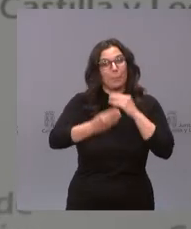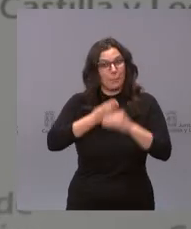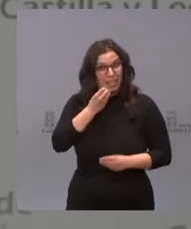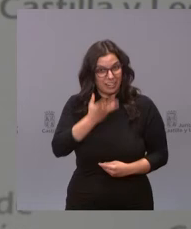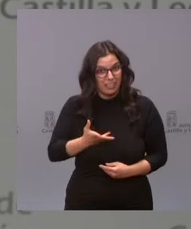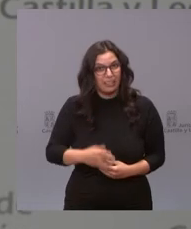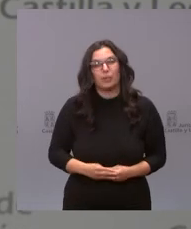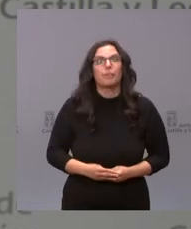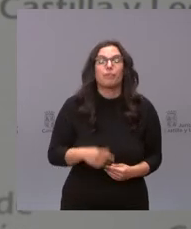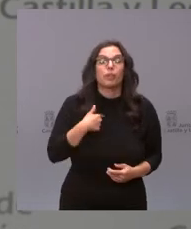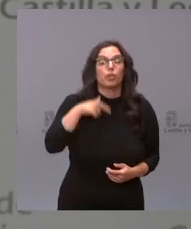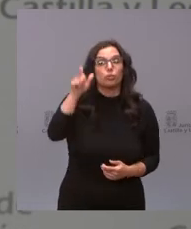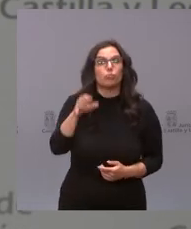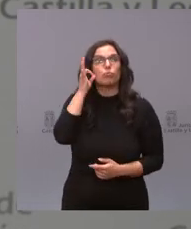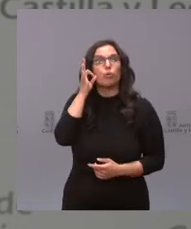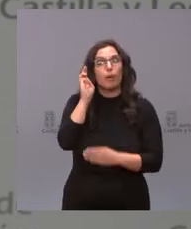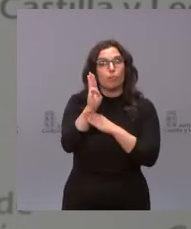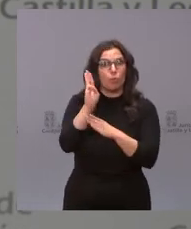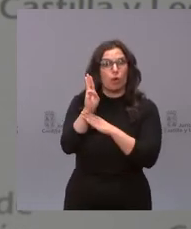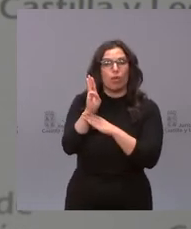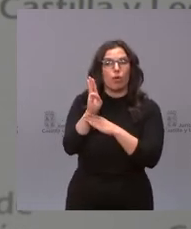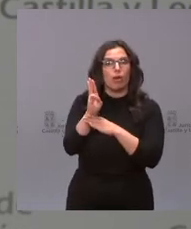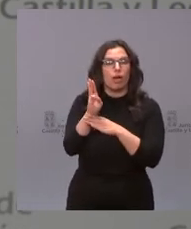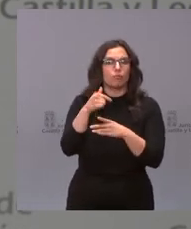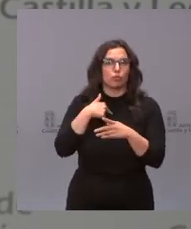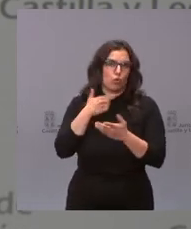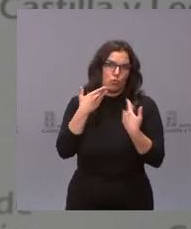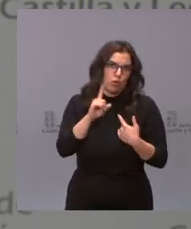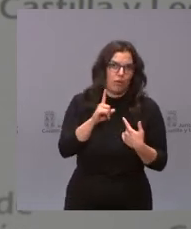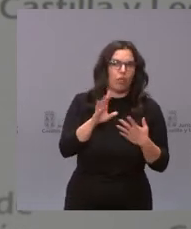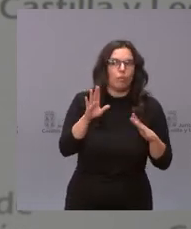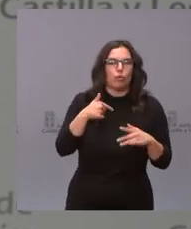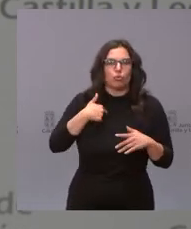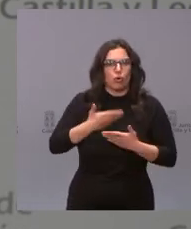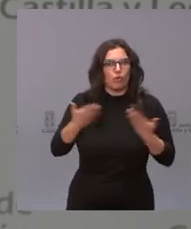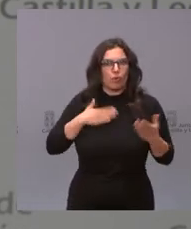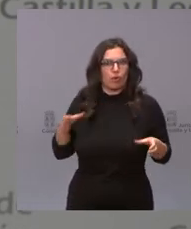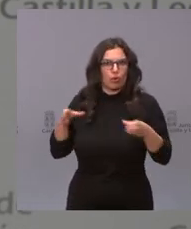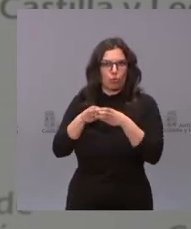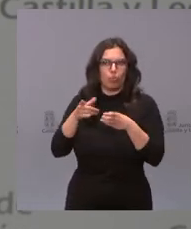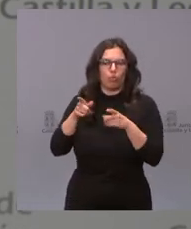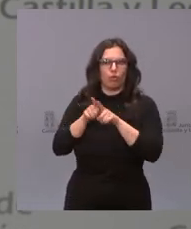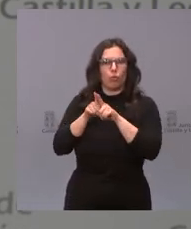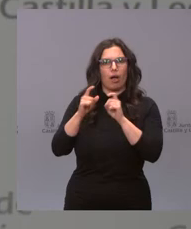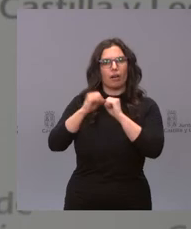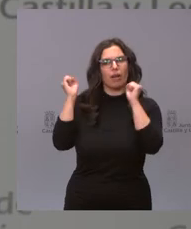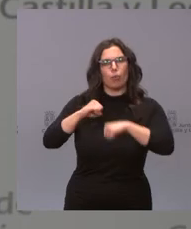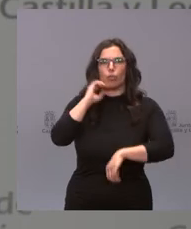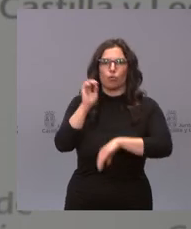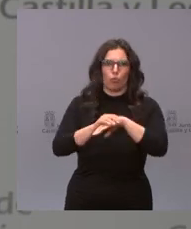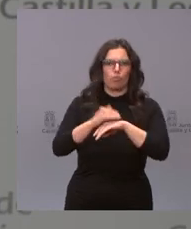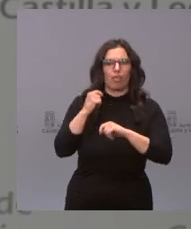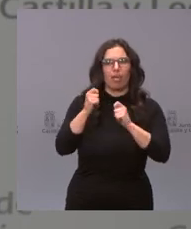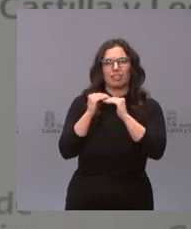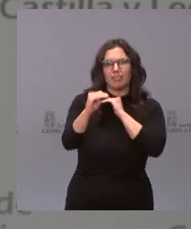Bueno yo no he hablado con la procuradora y yo confío en mi grupo parlamentario en que se cumplen los acuerdos y en que se da estabilidad y en que se piensa en los